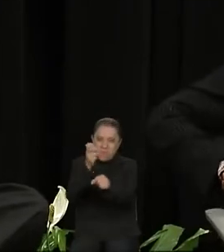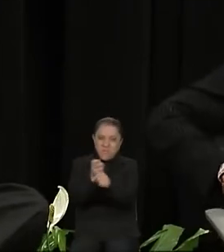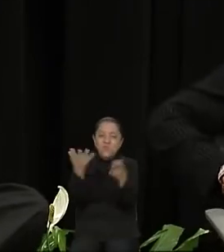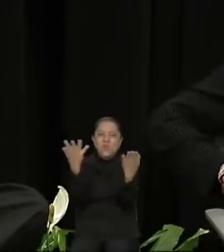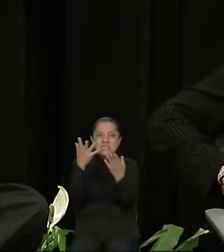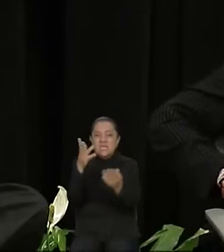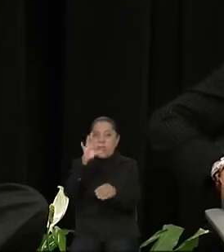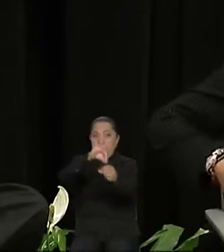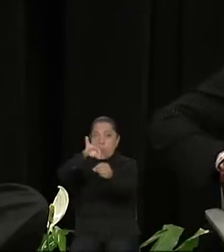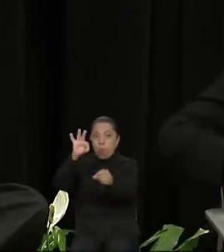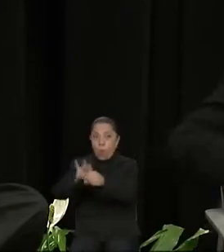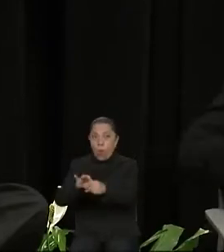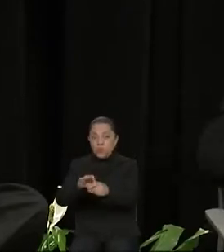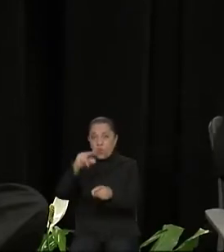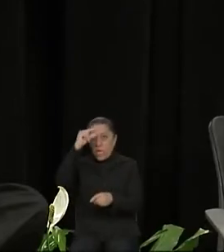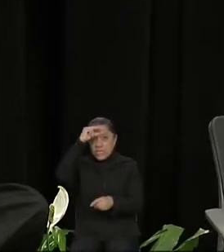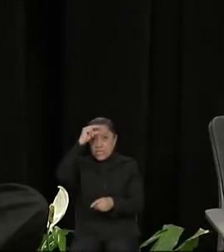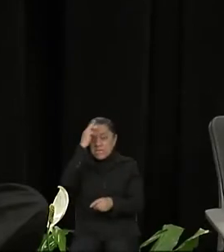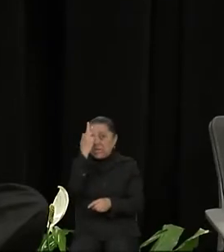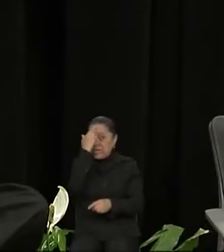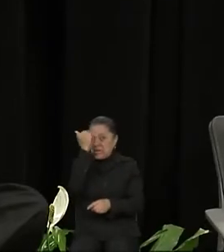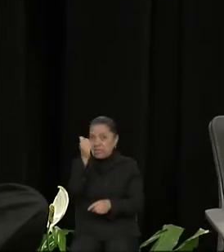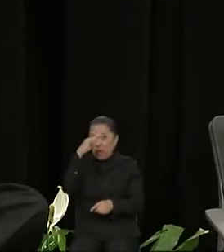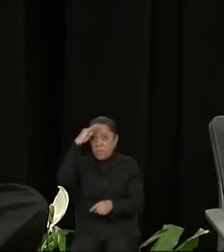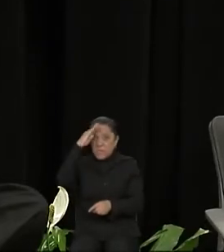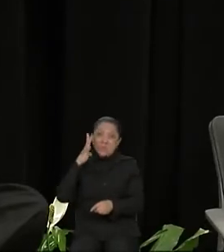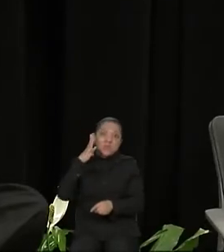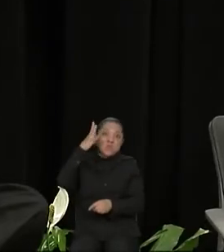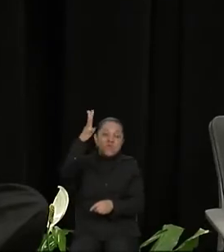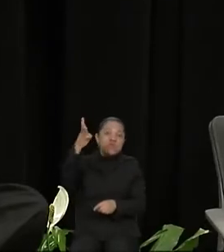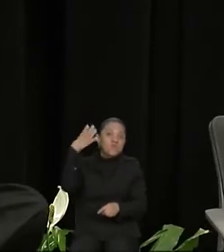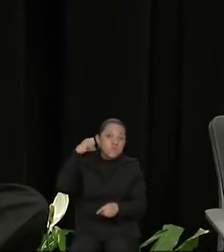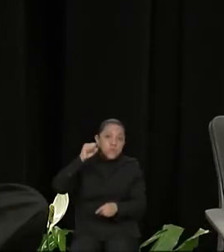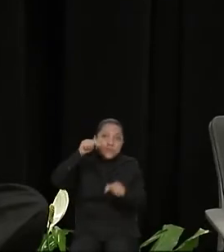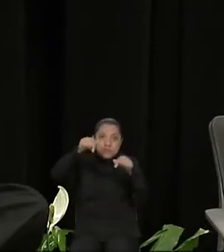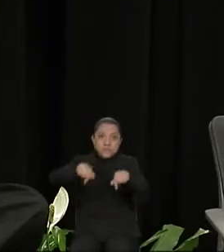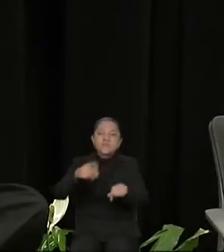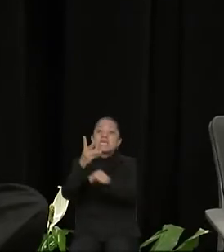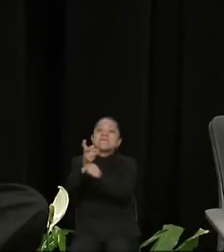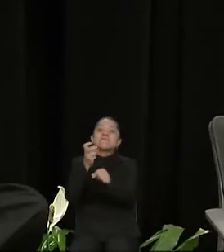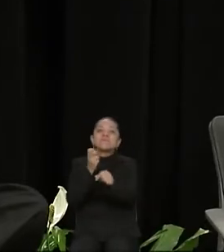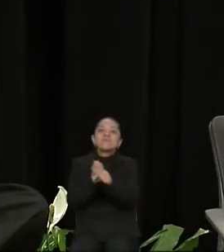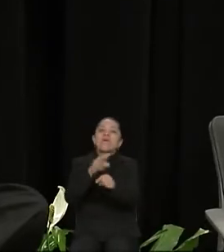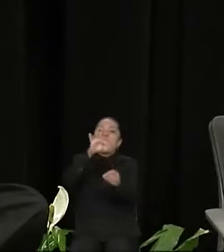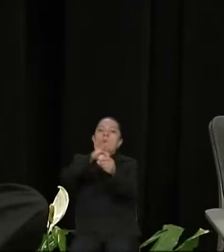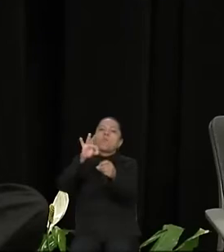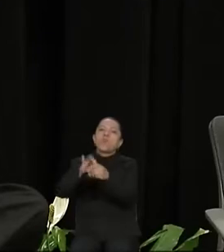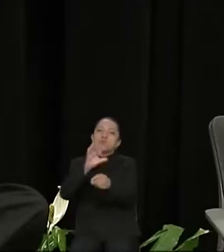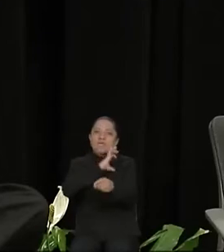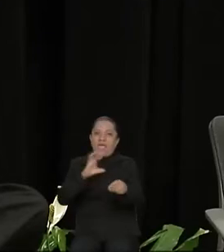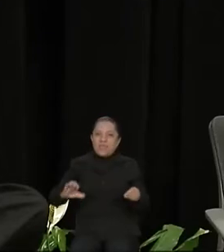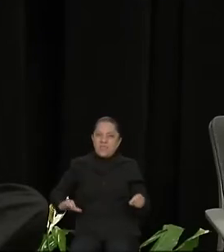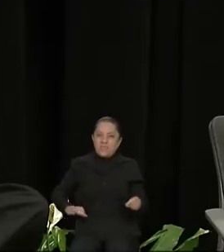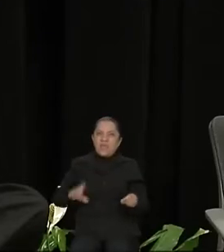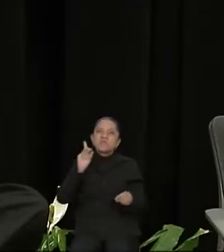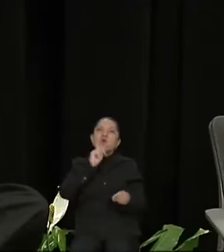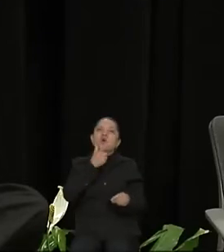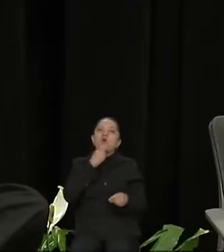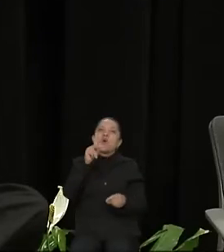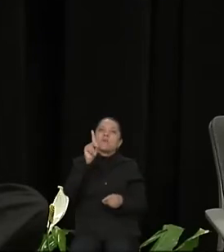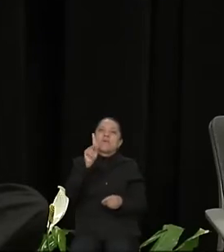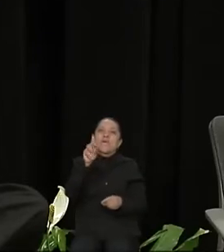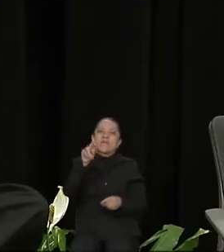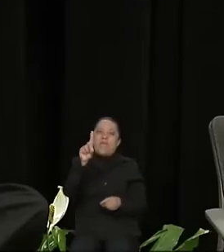pensando en el futuro de Morelos, invitarlos a que voten por los candidatos y candidatas del PRD porque somos mujeres y hombres